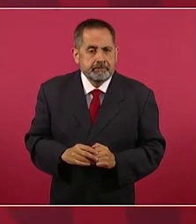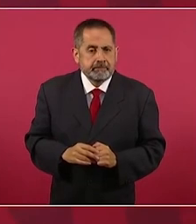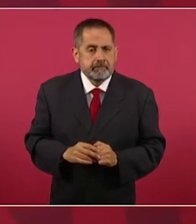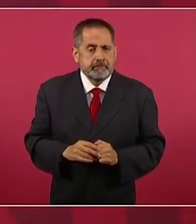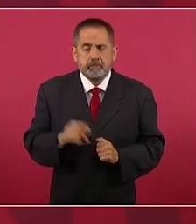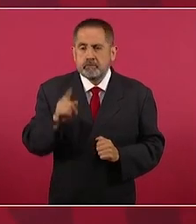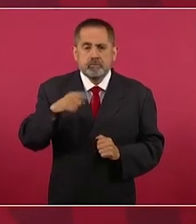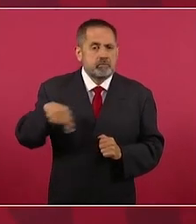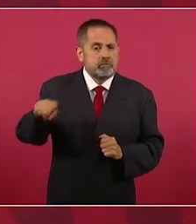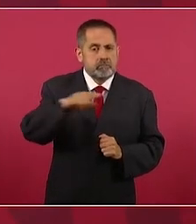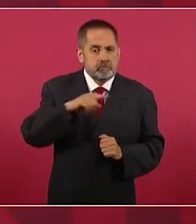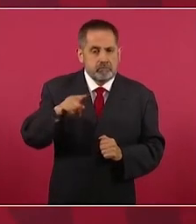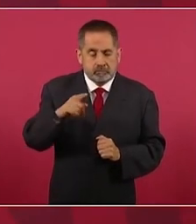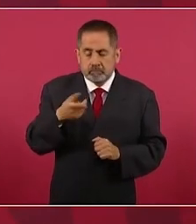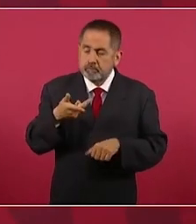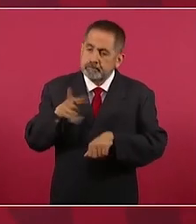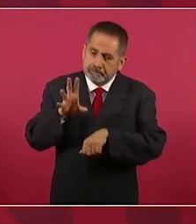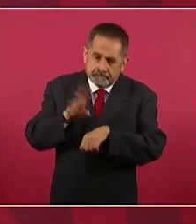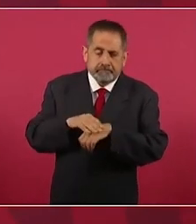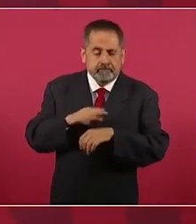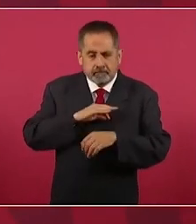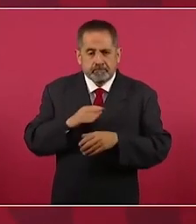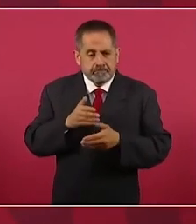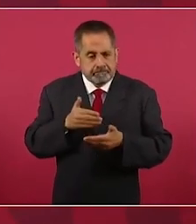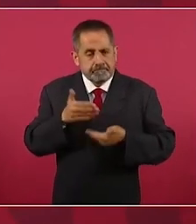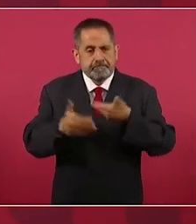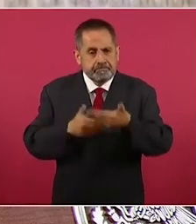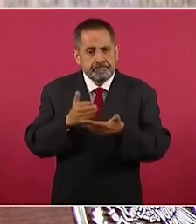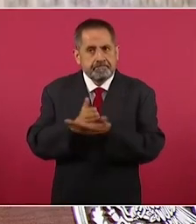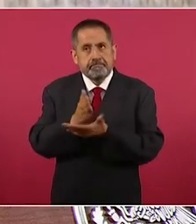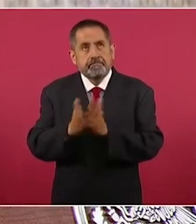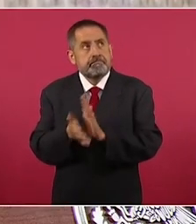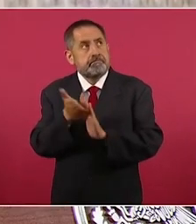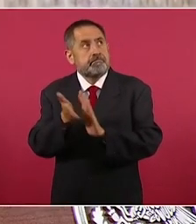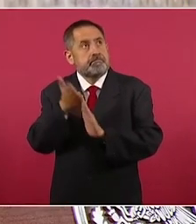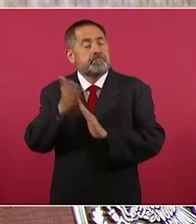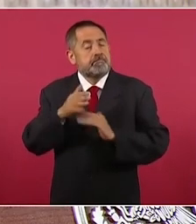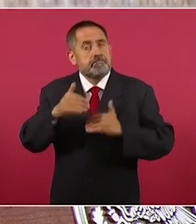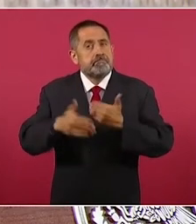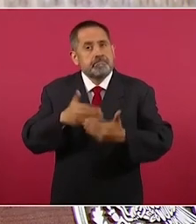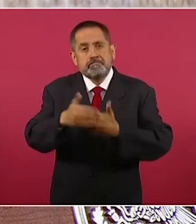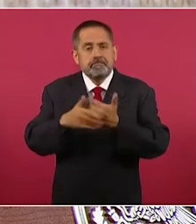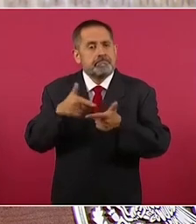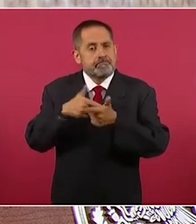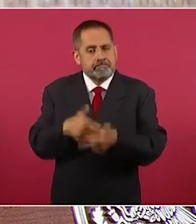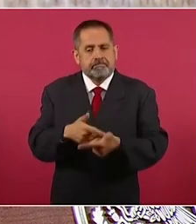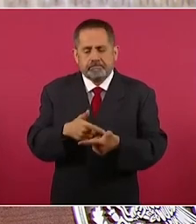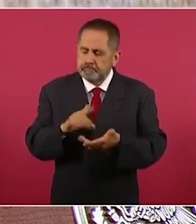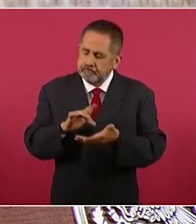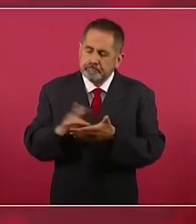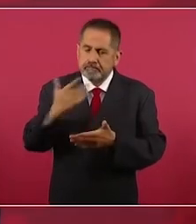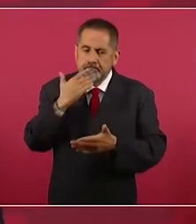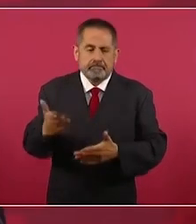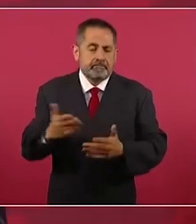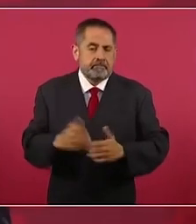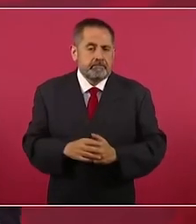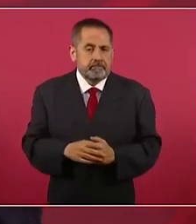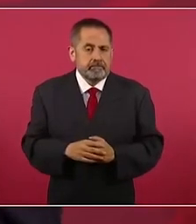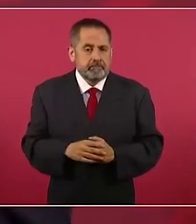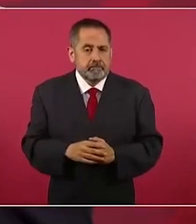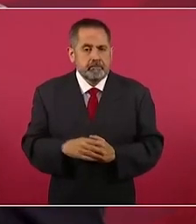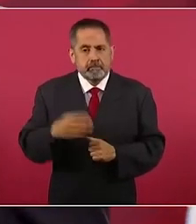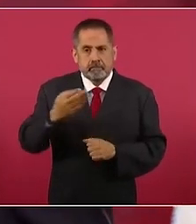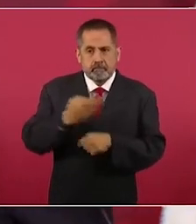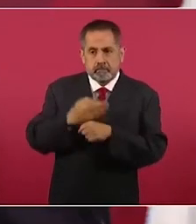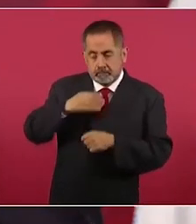nos permitan avanzar en la obra y que se está